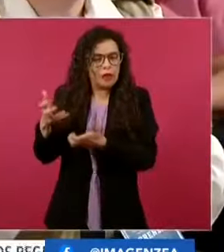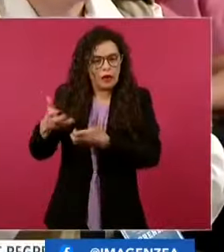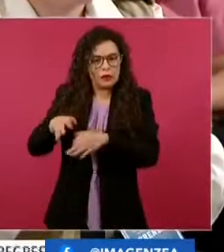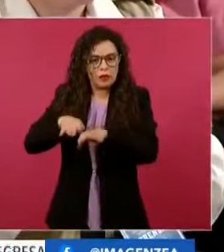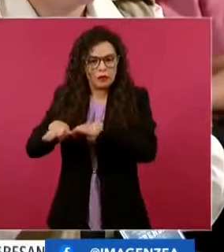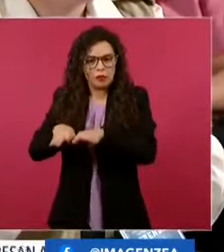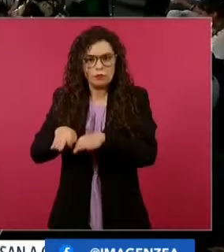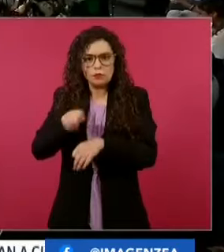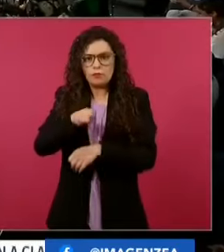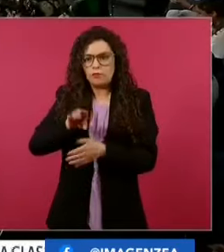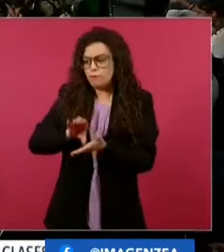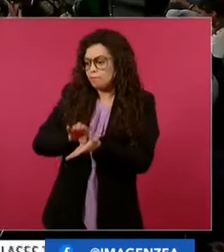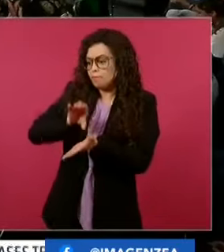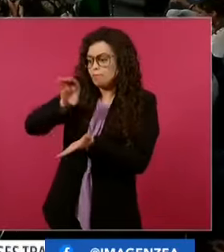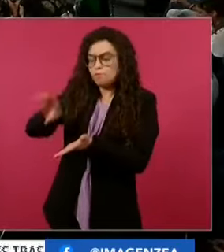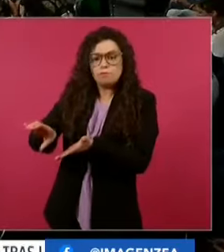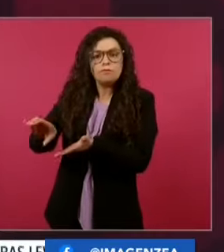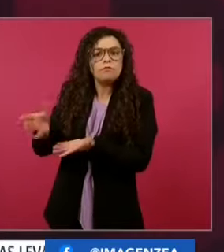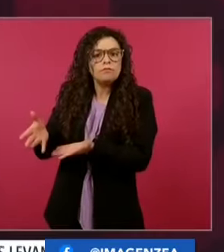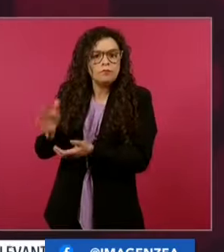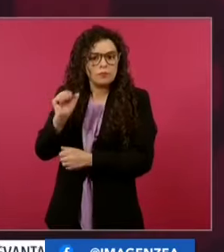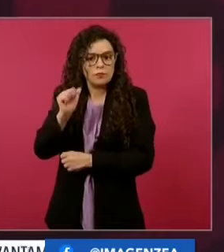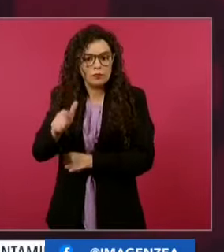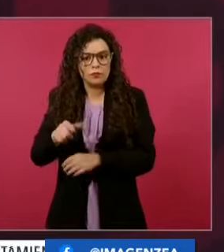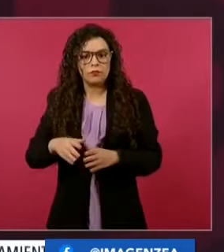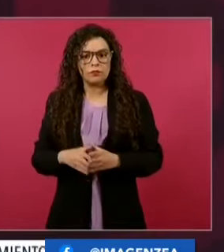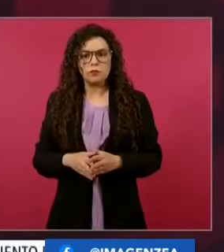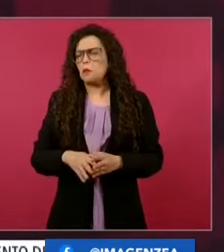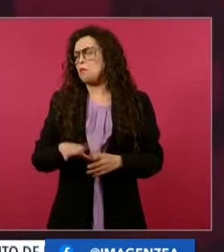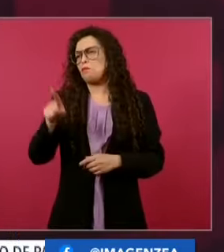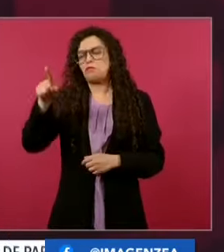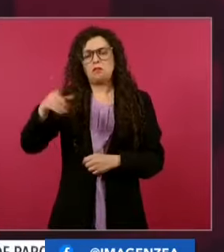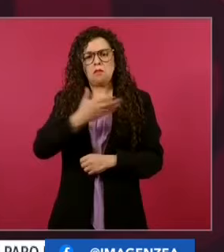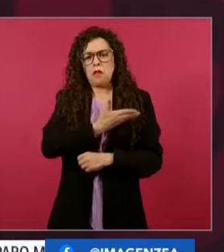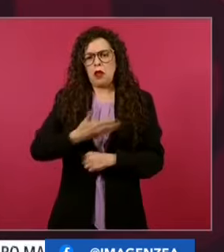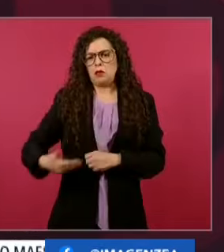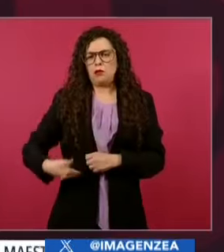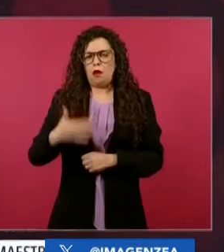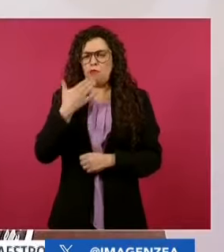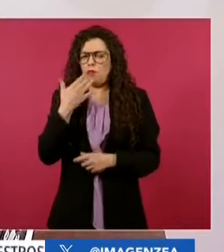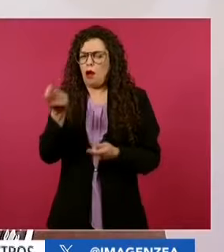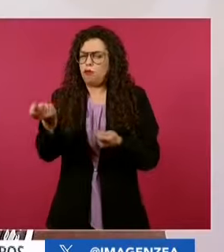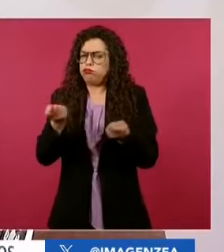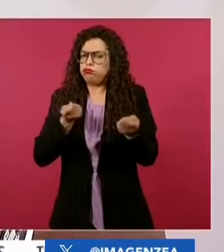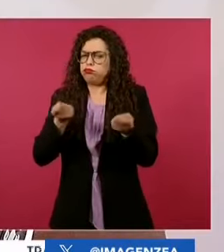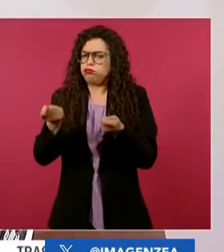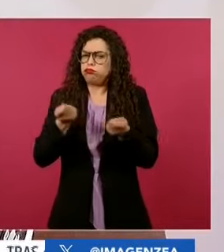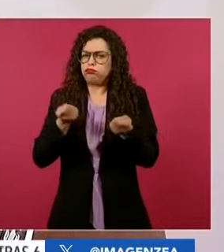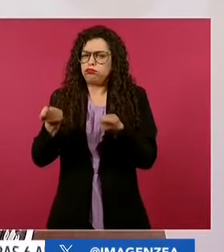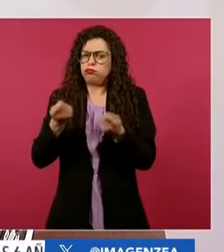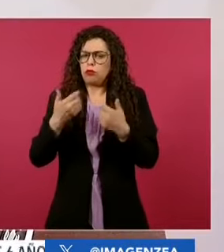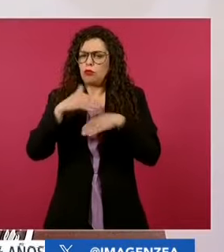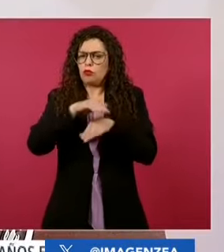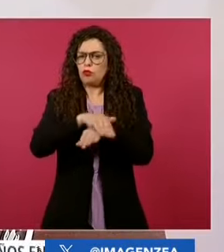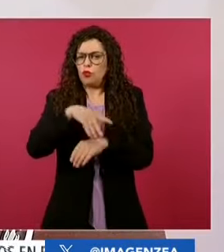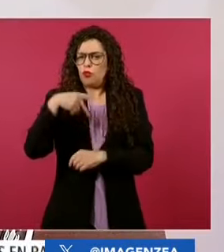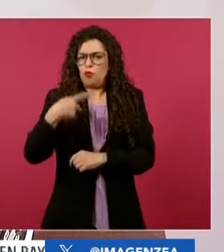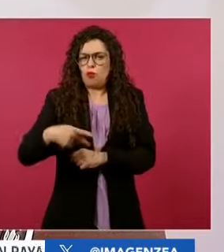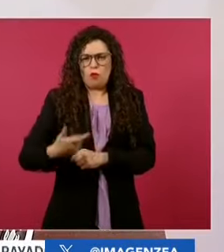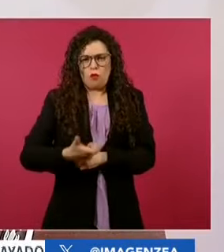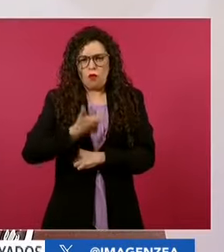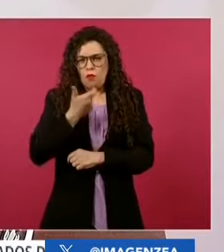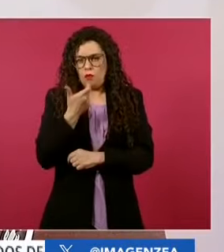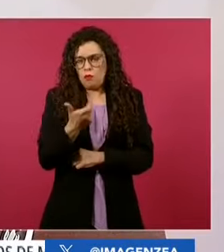Nos va a dejar muy buenas finanzas el presidente, buenas finanzas del erario público, la